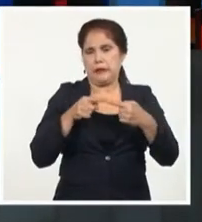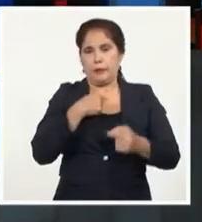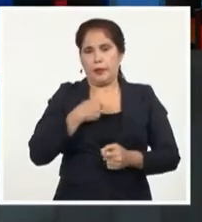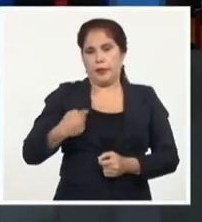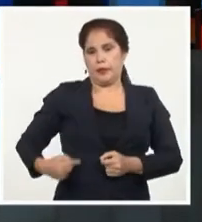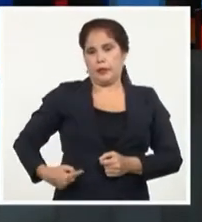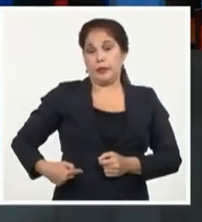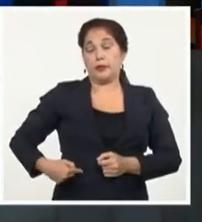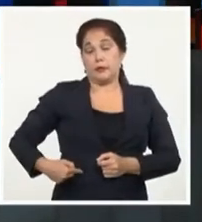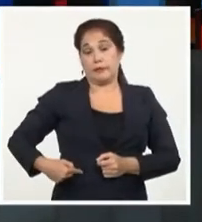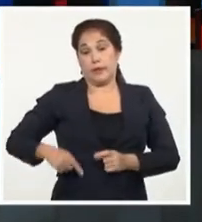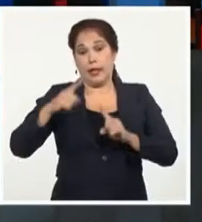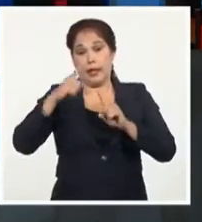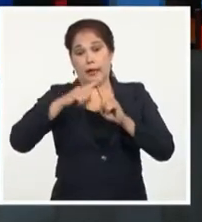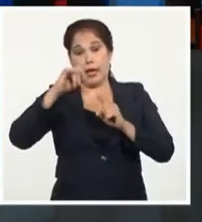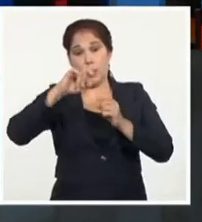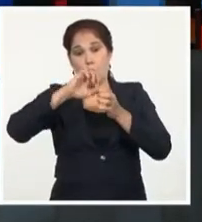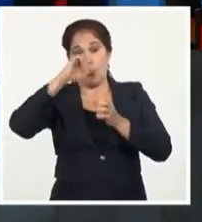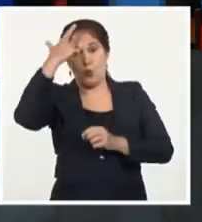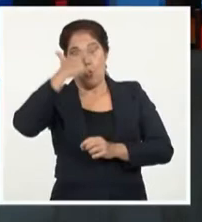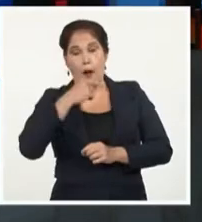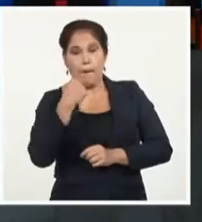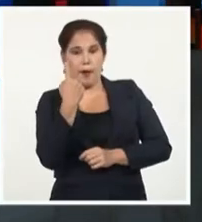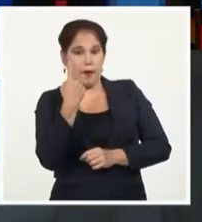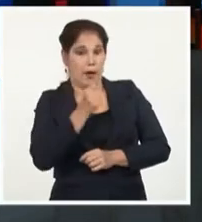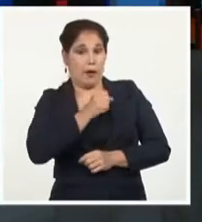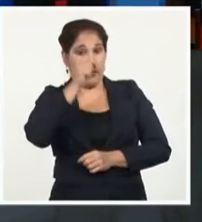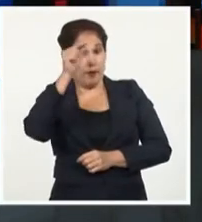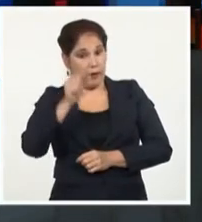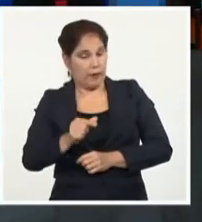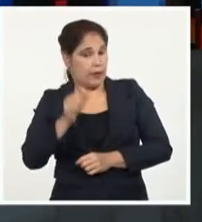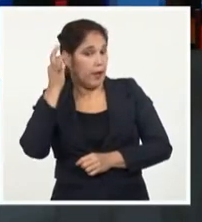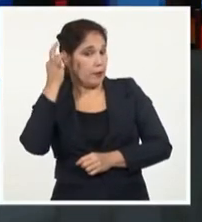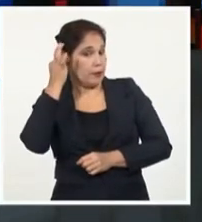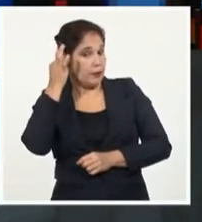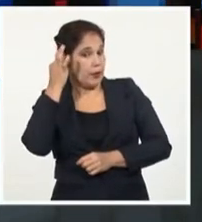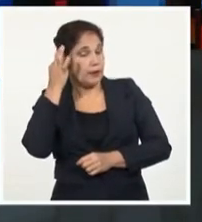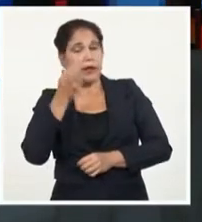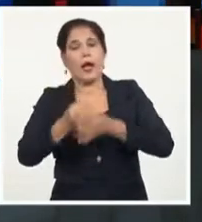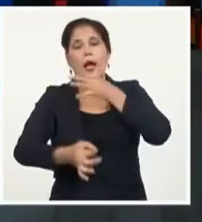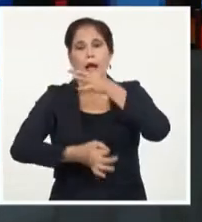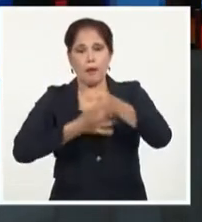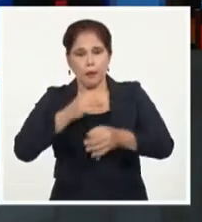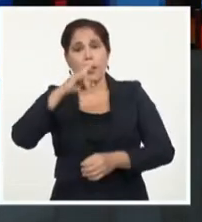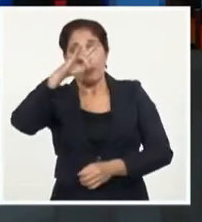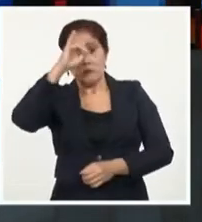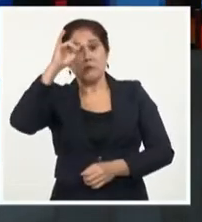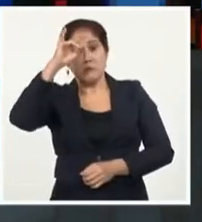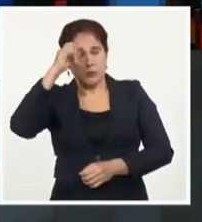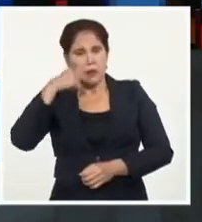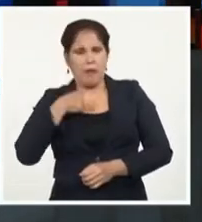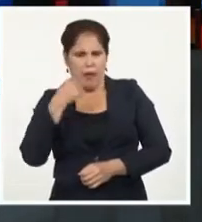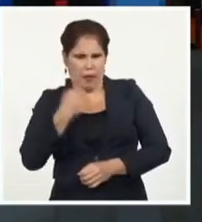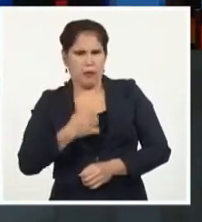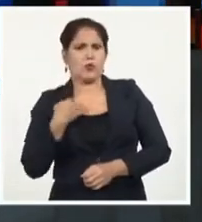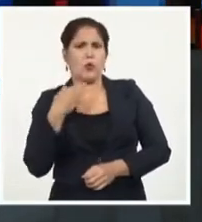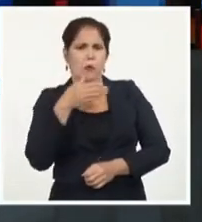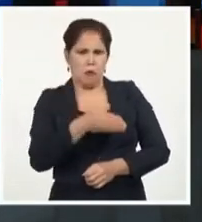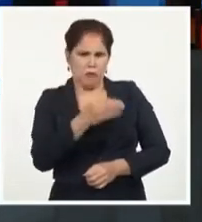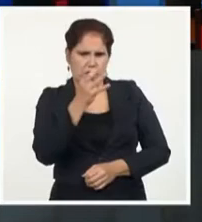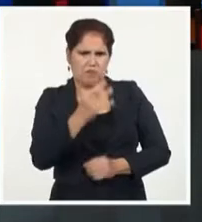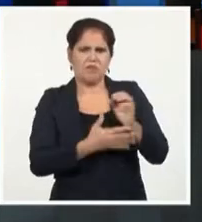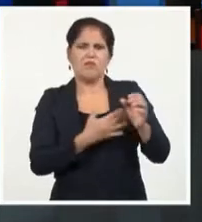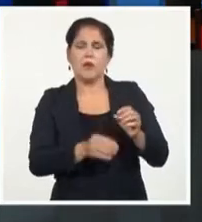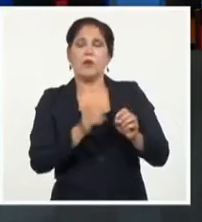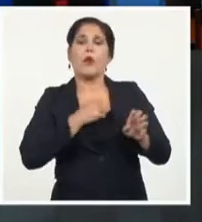Taiwán. En su primera entrevista al regreso de la gira por Asia, la titular del Congreso afirmó, sí, valió la pena, al tiempo